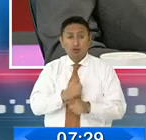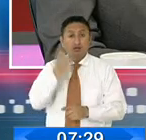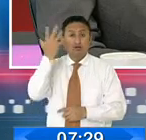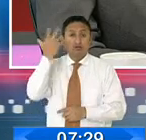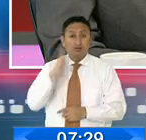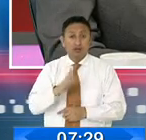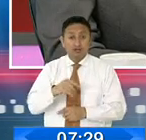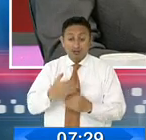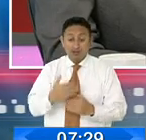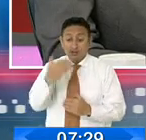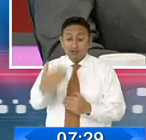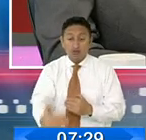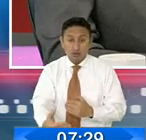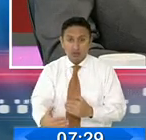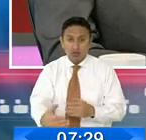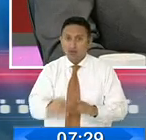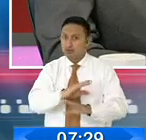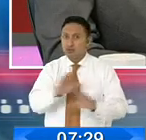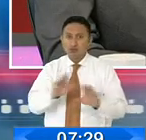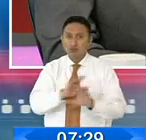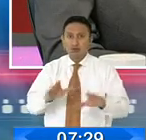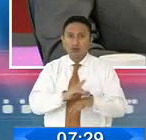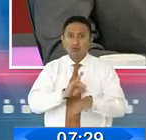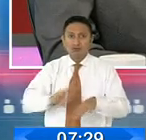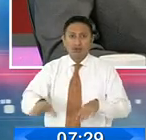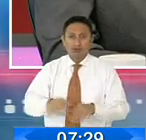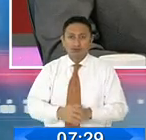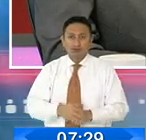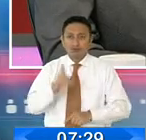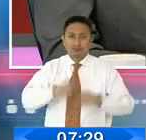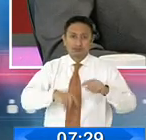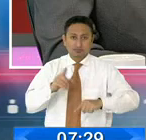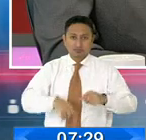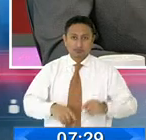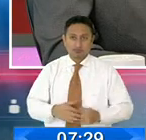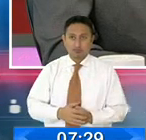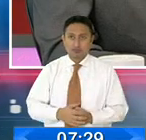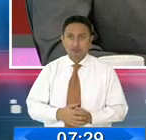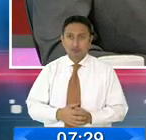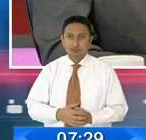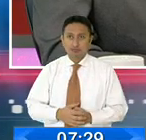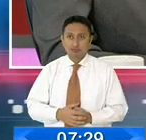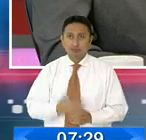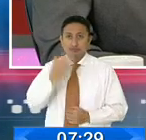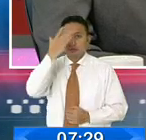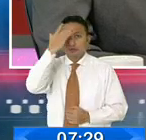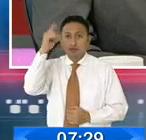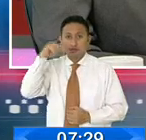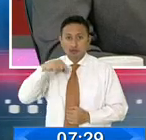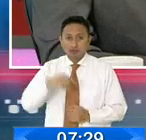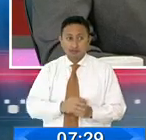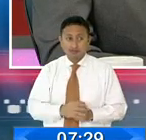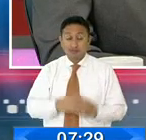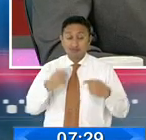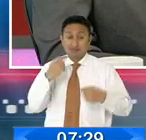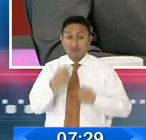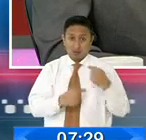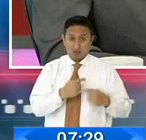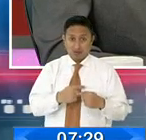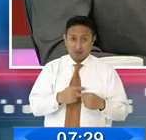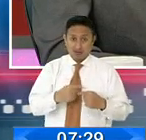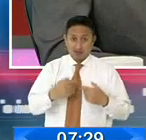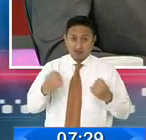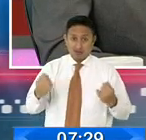usar después de la caducidad de este tipo de bombas, porque produce precisamente una serie de reacciones